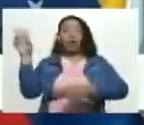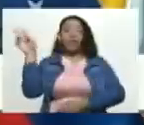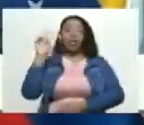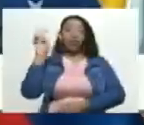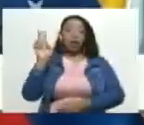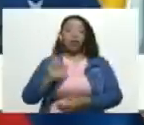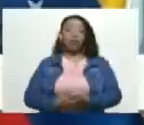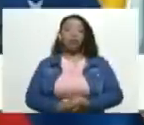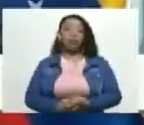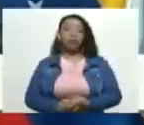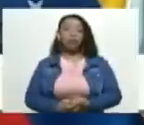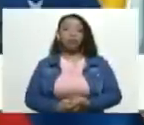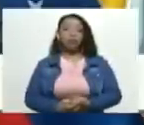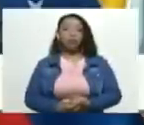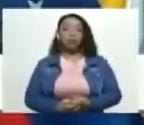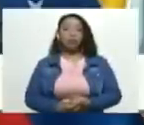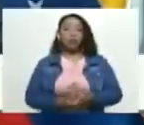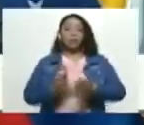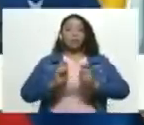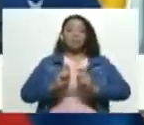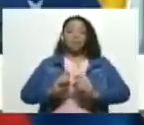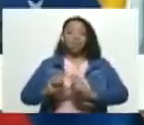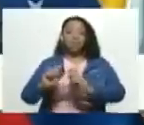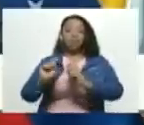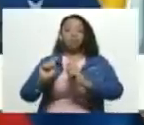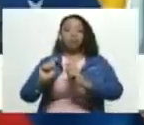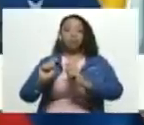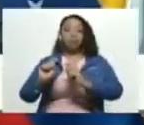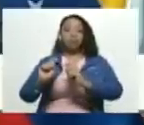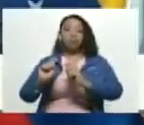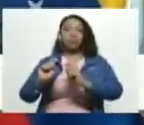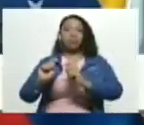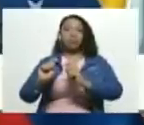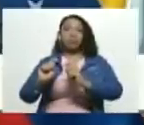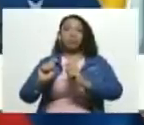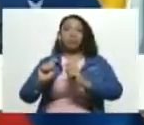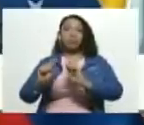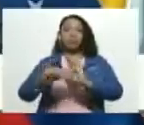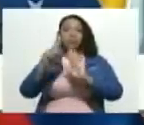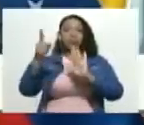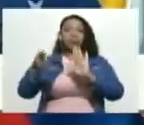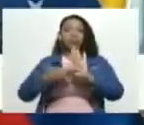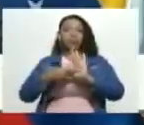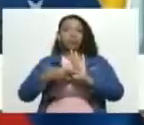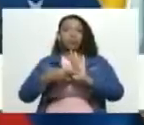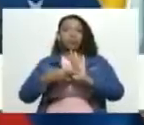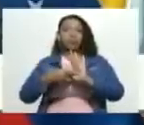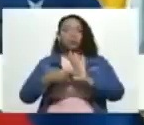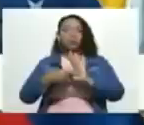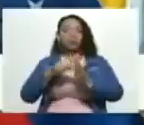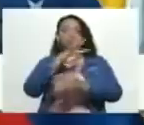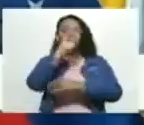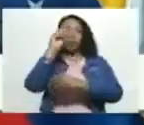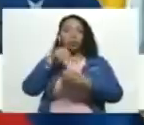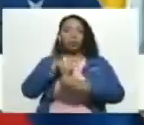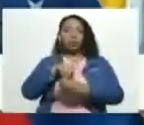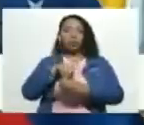intentó en plena cuarentena